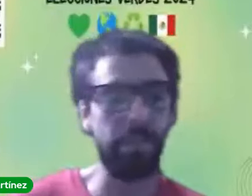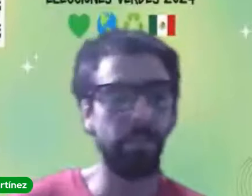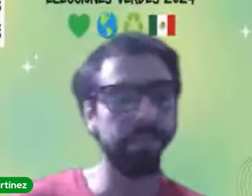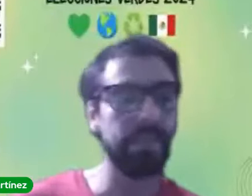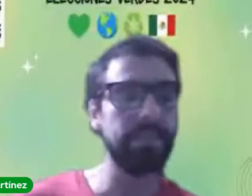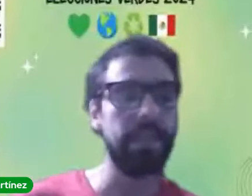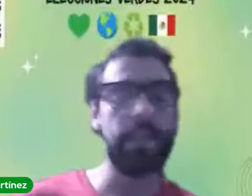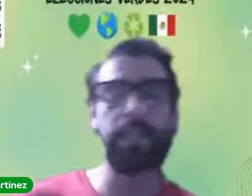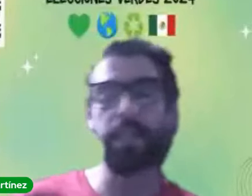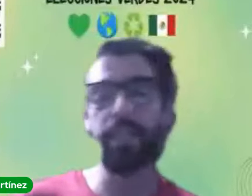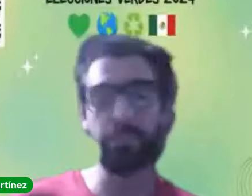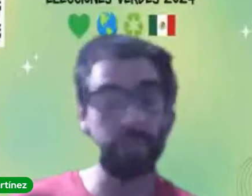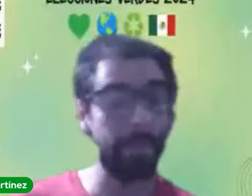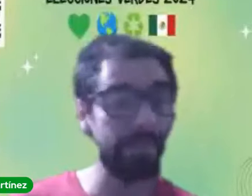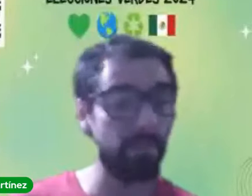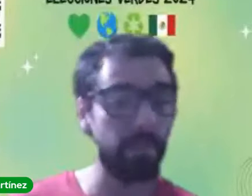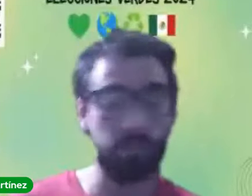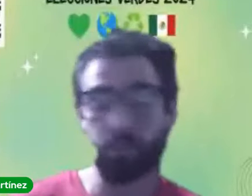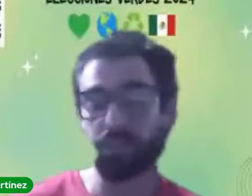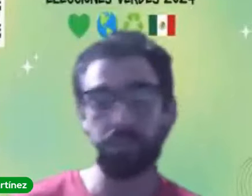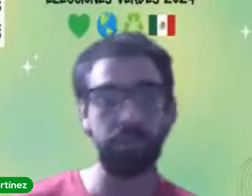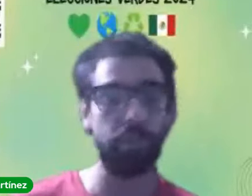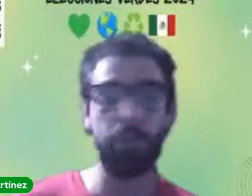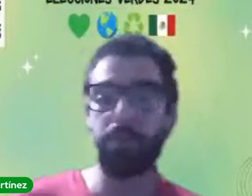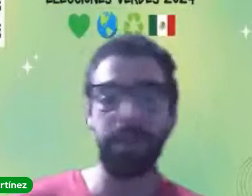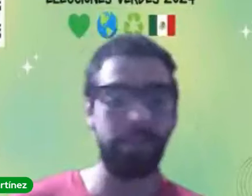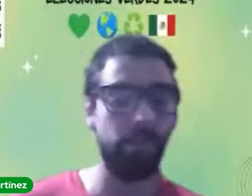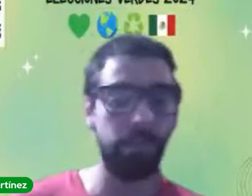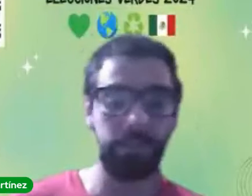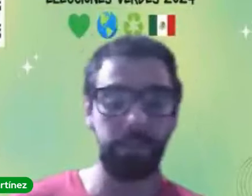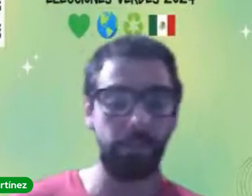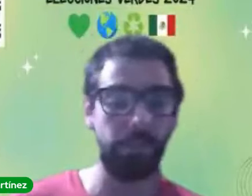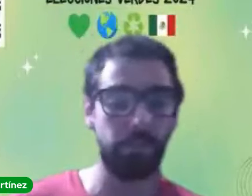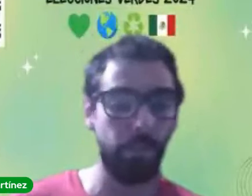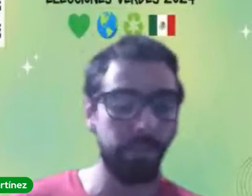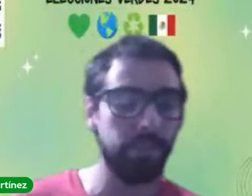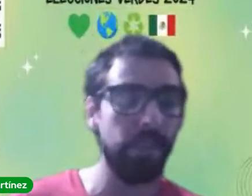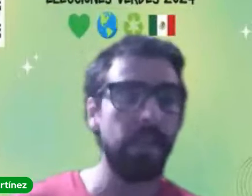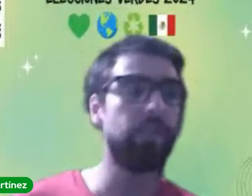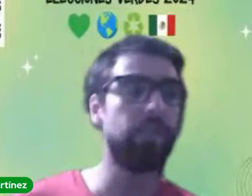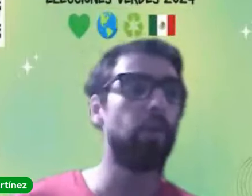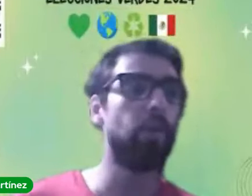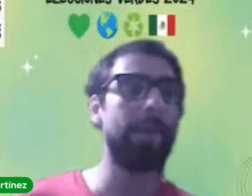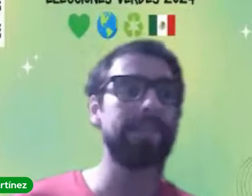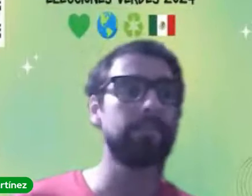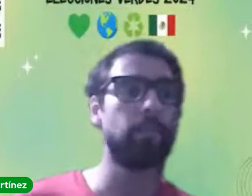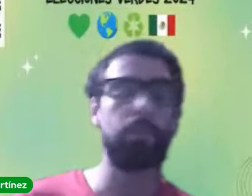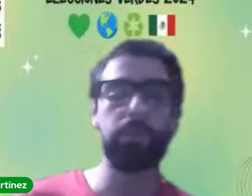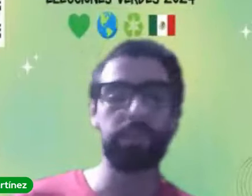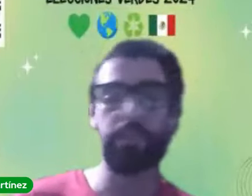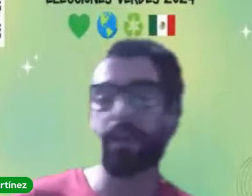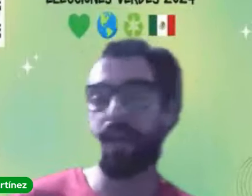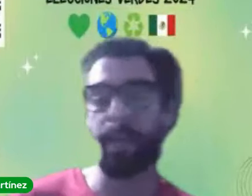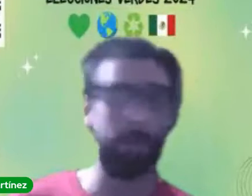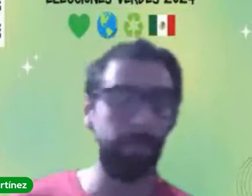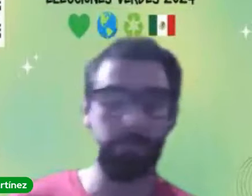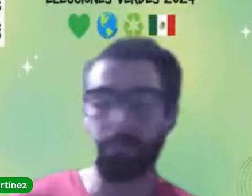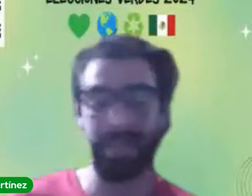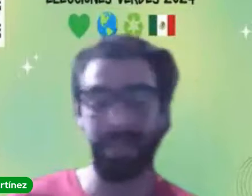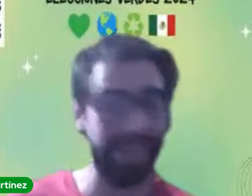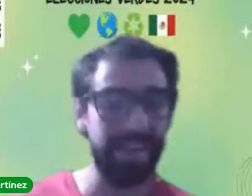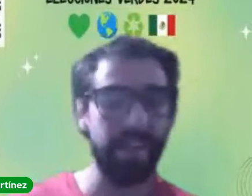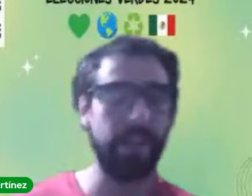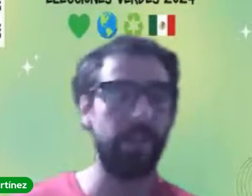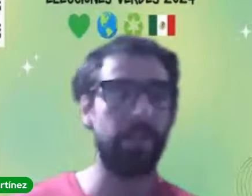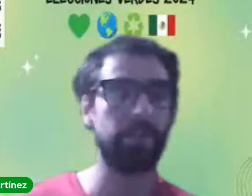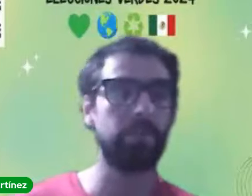escuchar más números solo se escuchó un par de números respecto al presupuesto y no más cómo se iba a manejar el presupuesto dónde